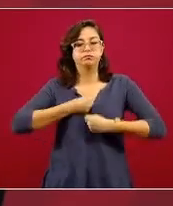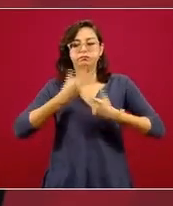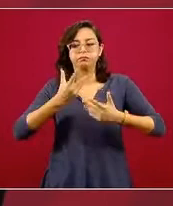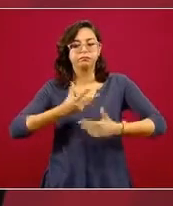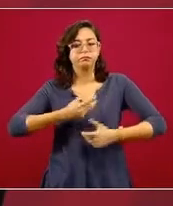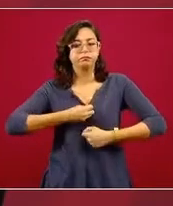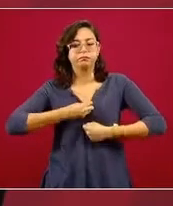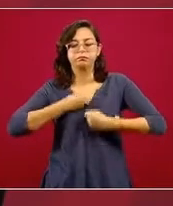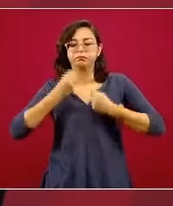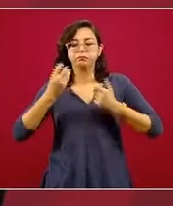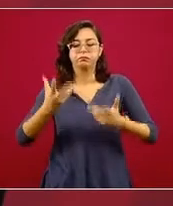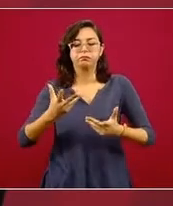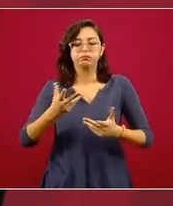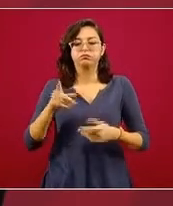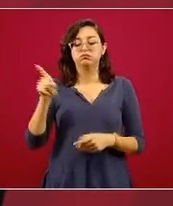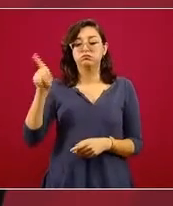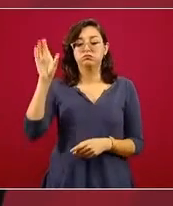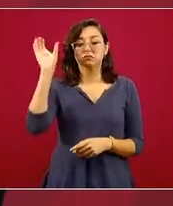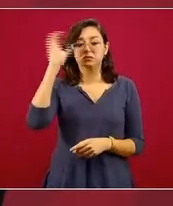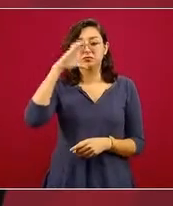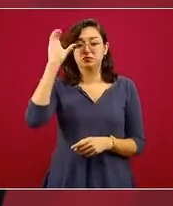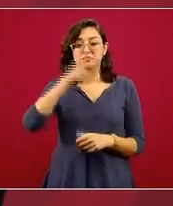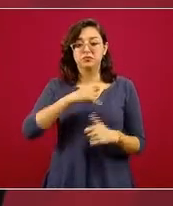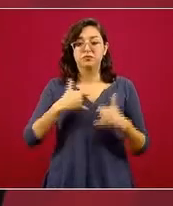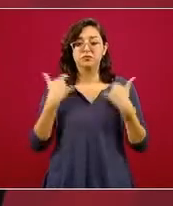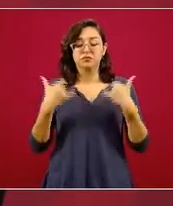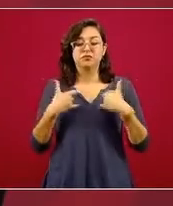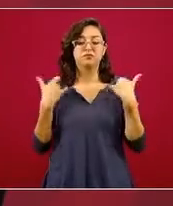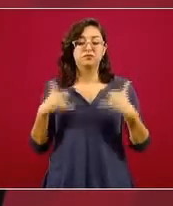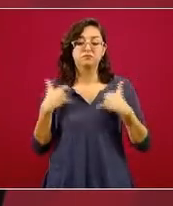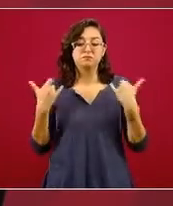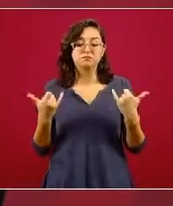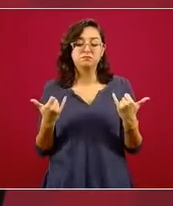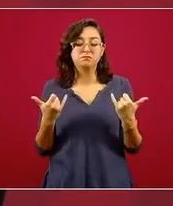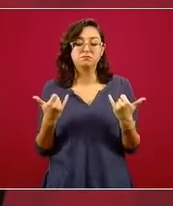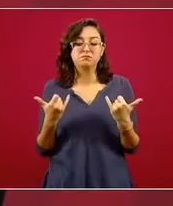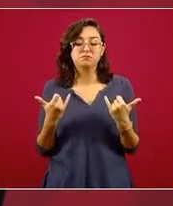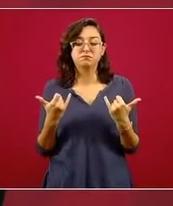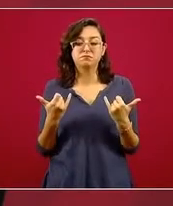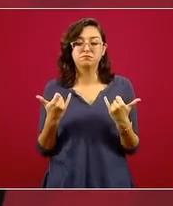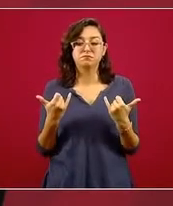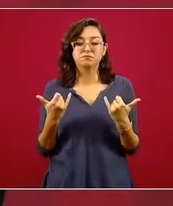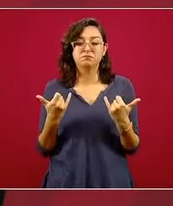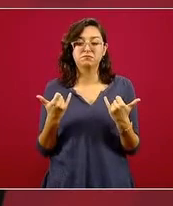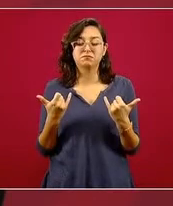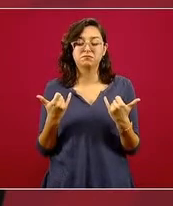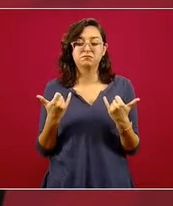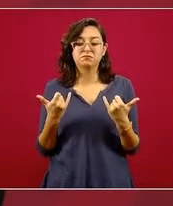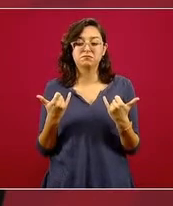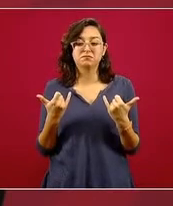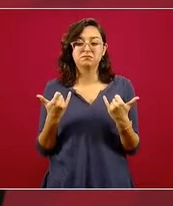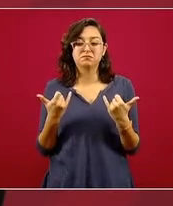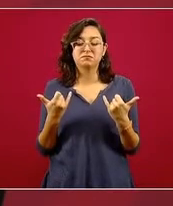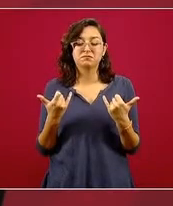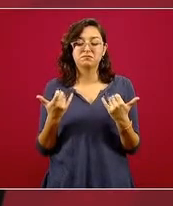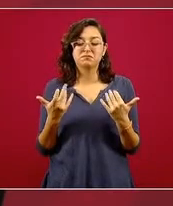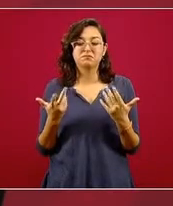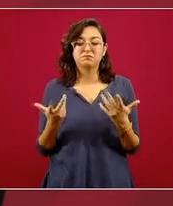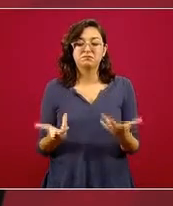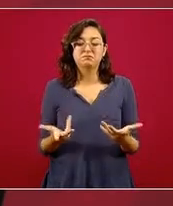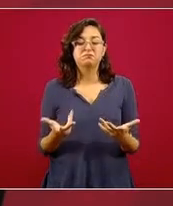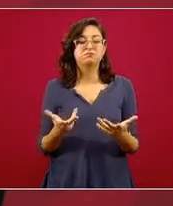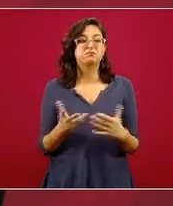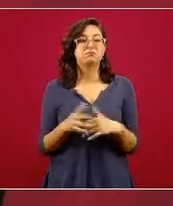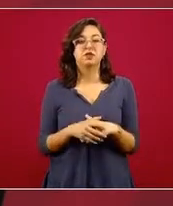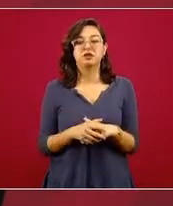científico joven y me imagino con mucha atención a